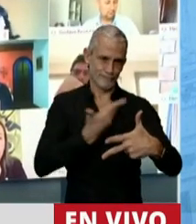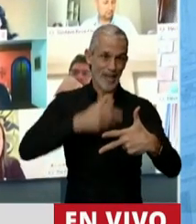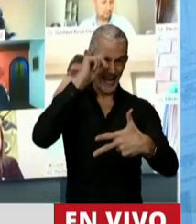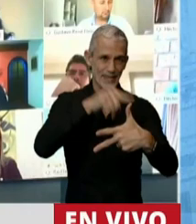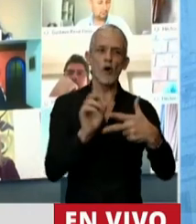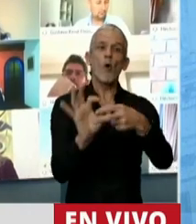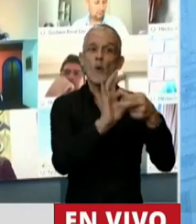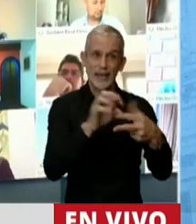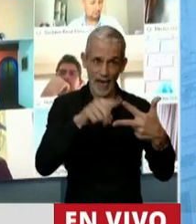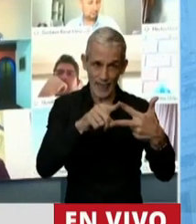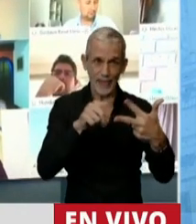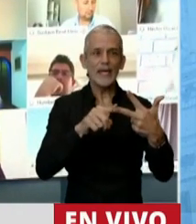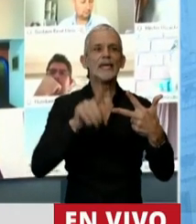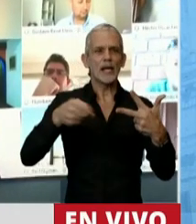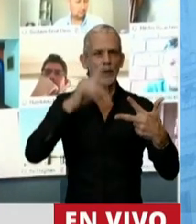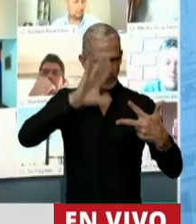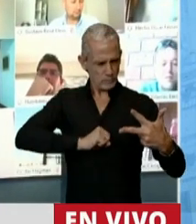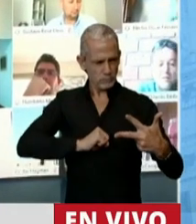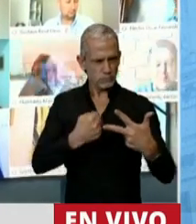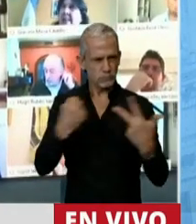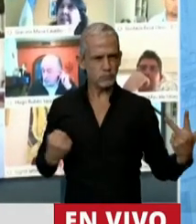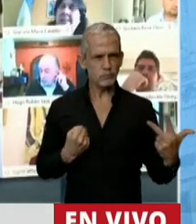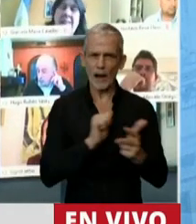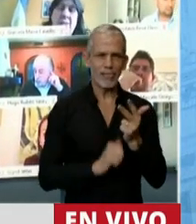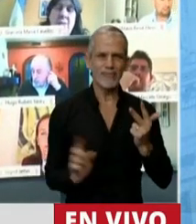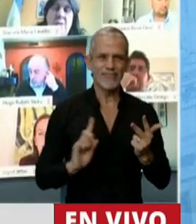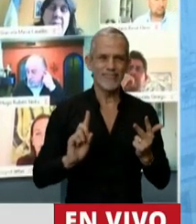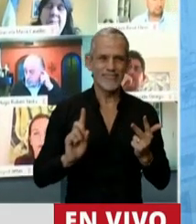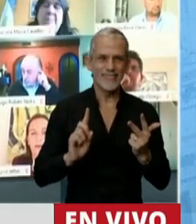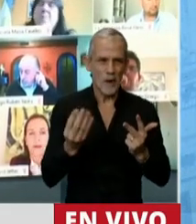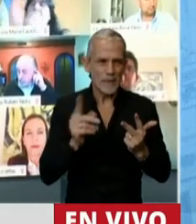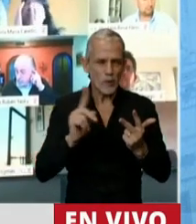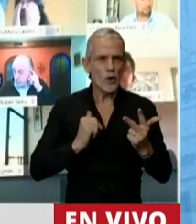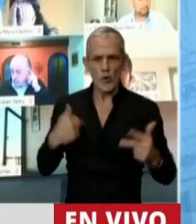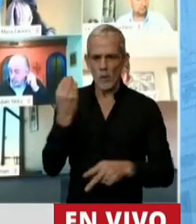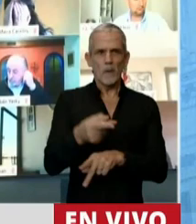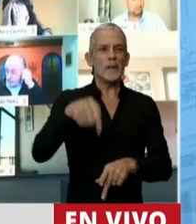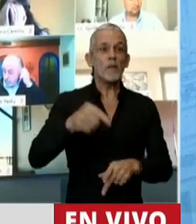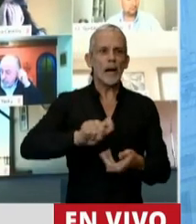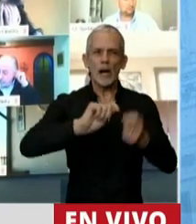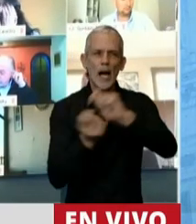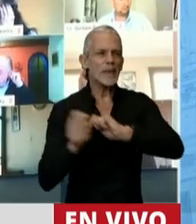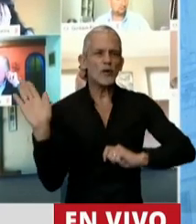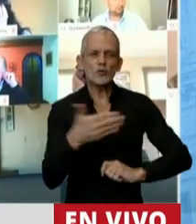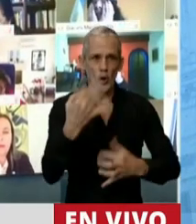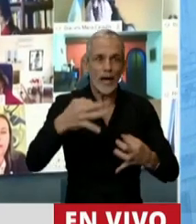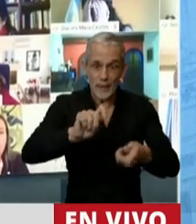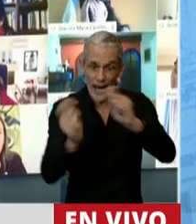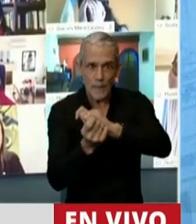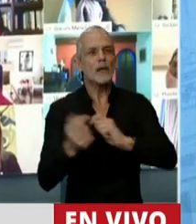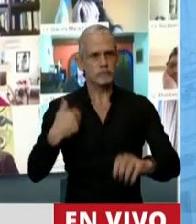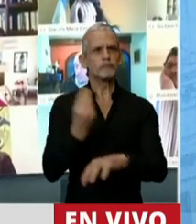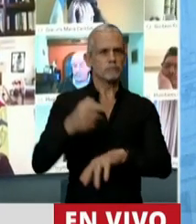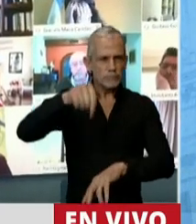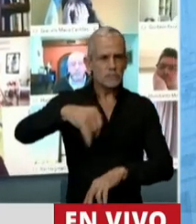unidad y audacia. Nosotros vinimos a transformar todo lo que tiene que ser transformado.